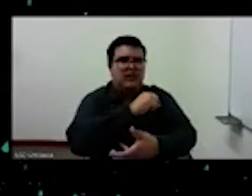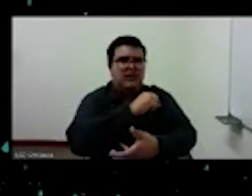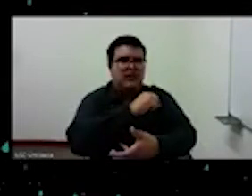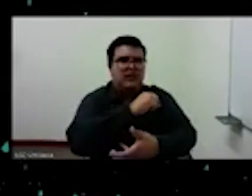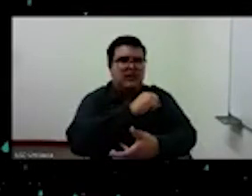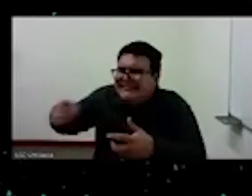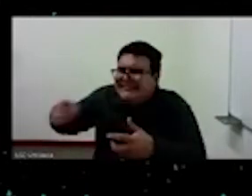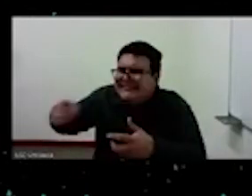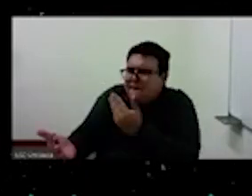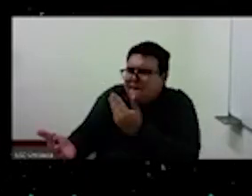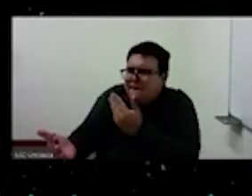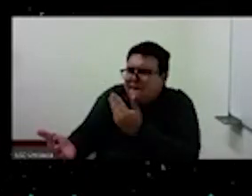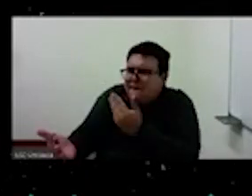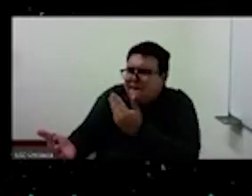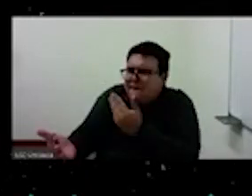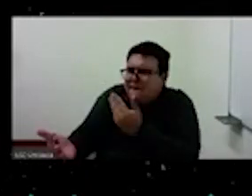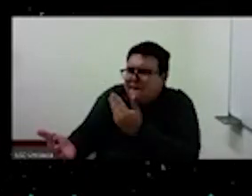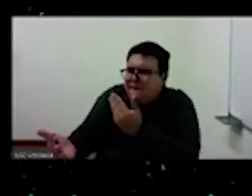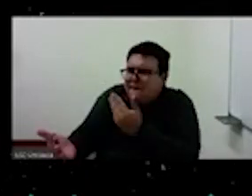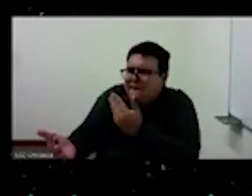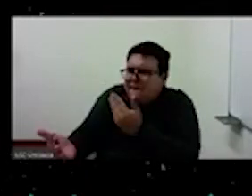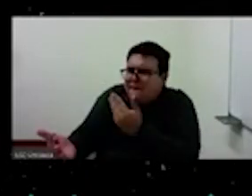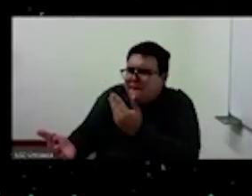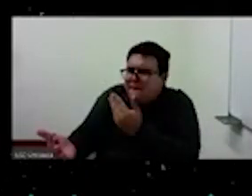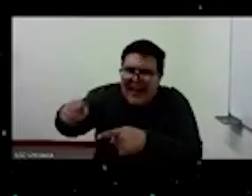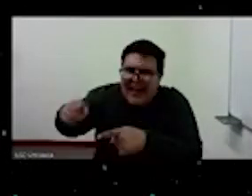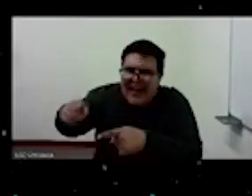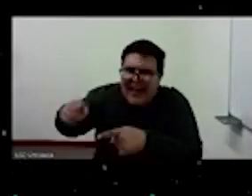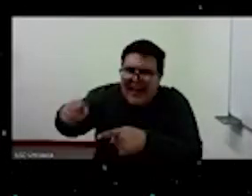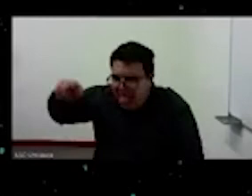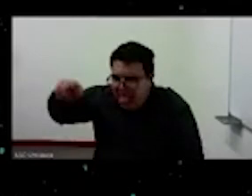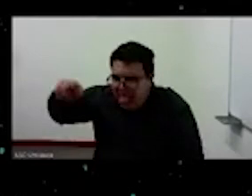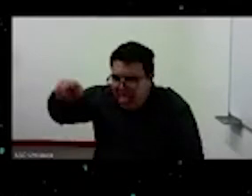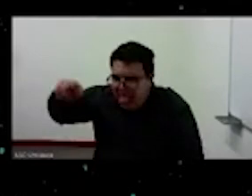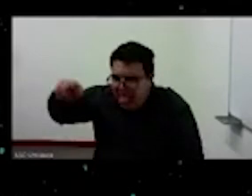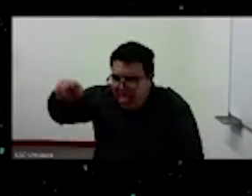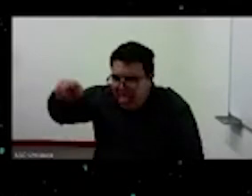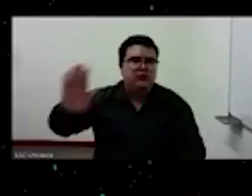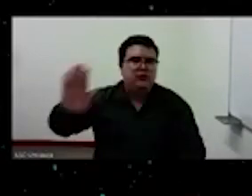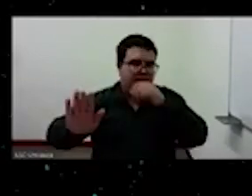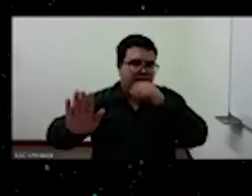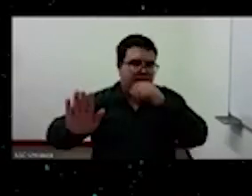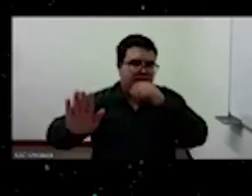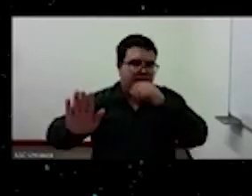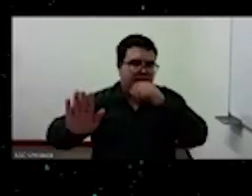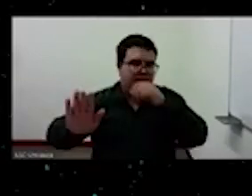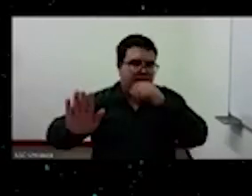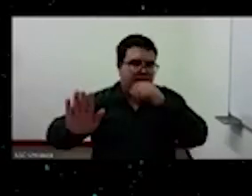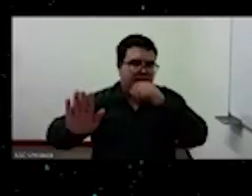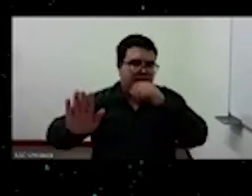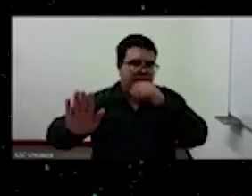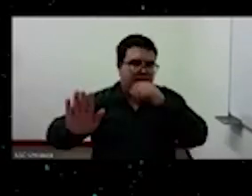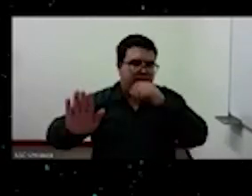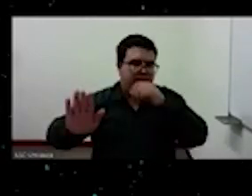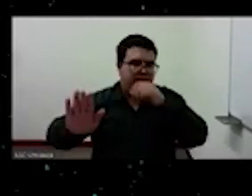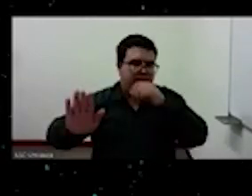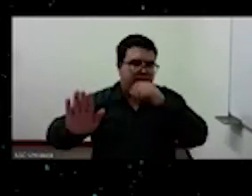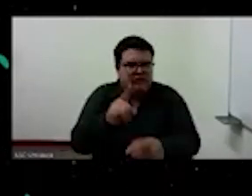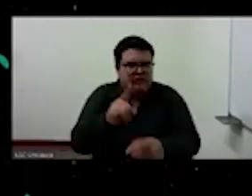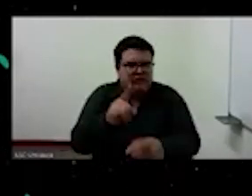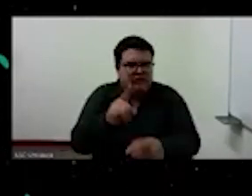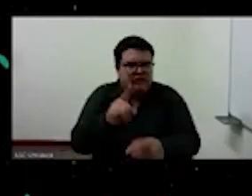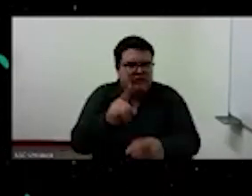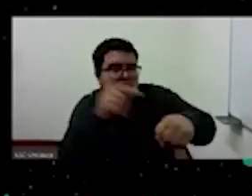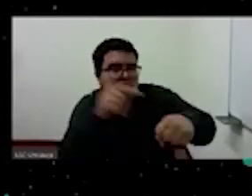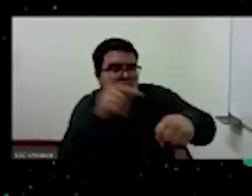está llevando está comunicando que la pandemia está